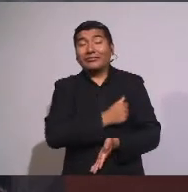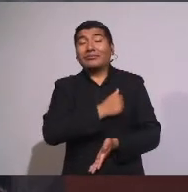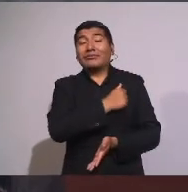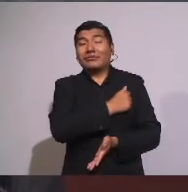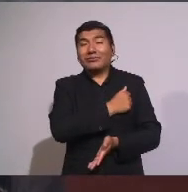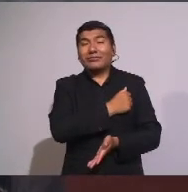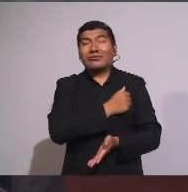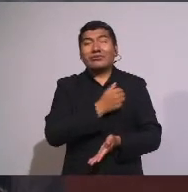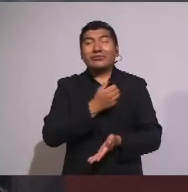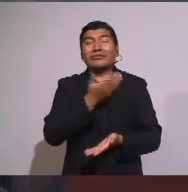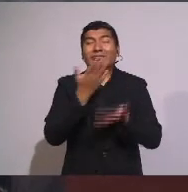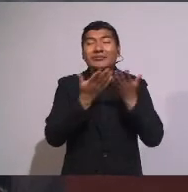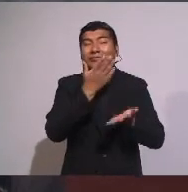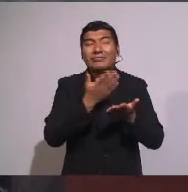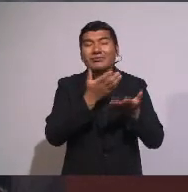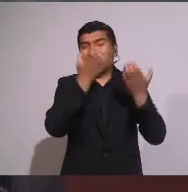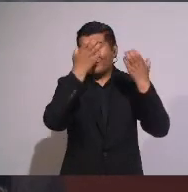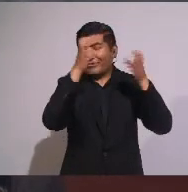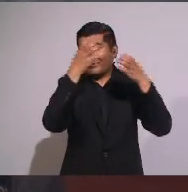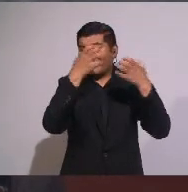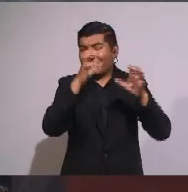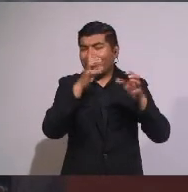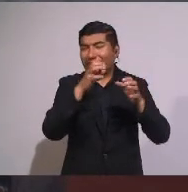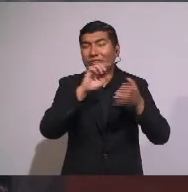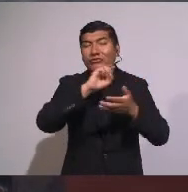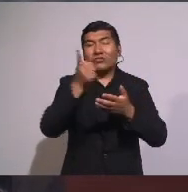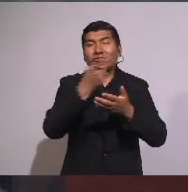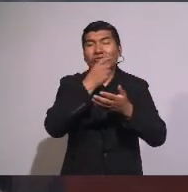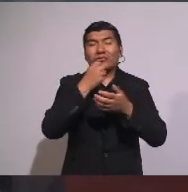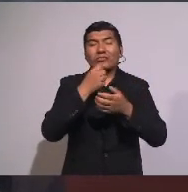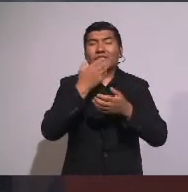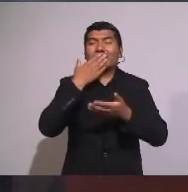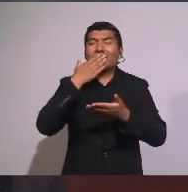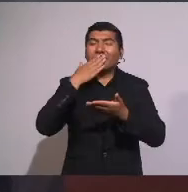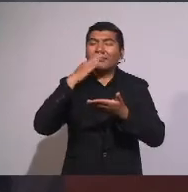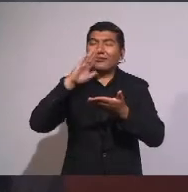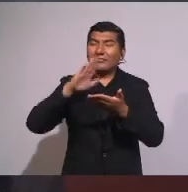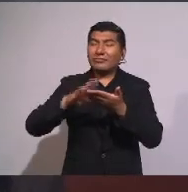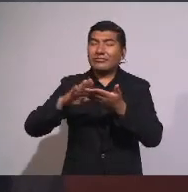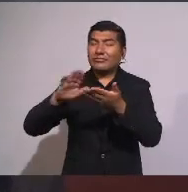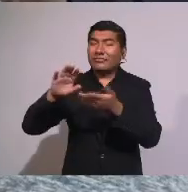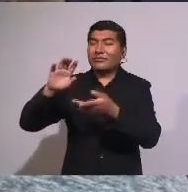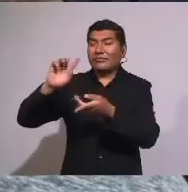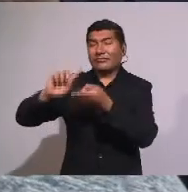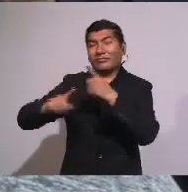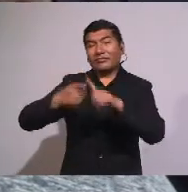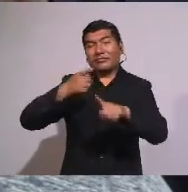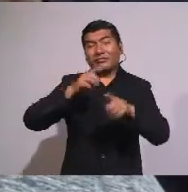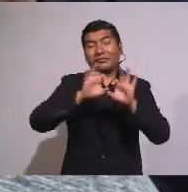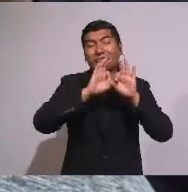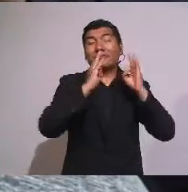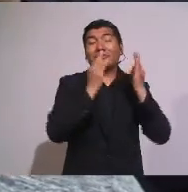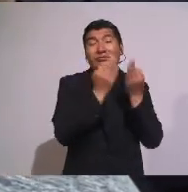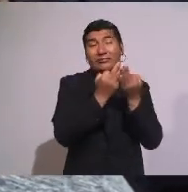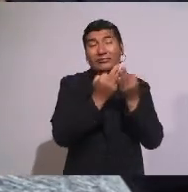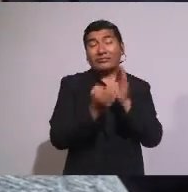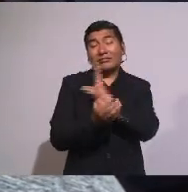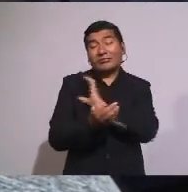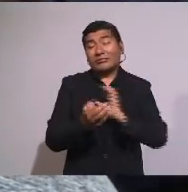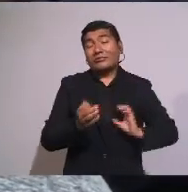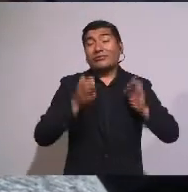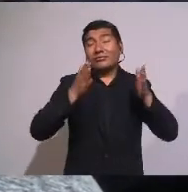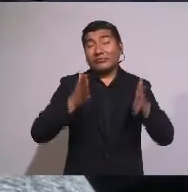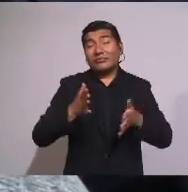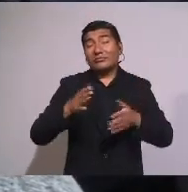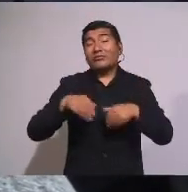Envenena A la familia A los amigos Los cristianos Como grandes